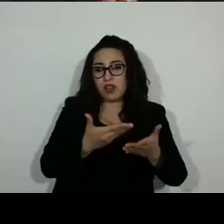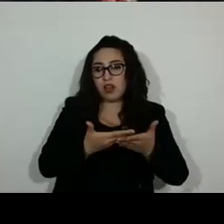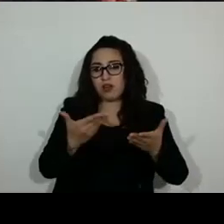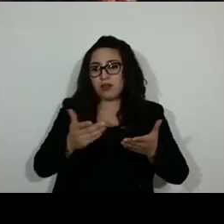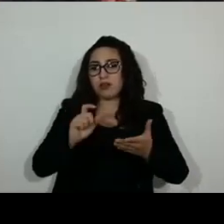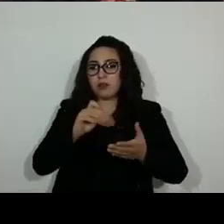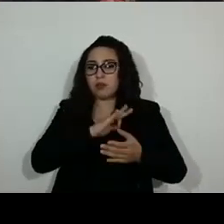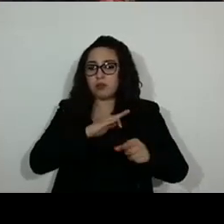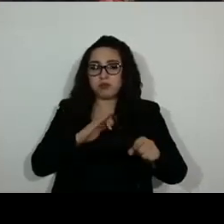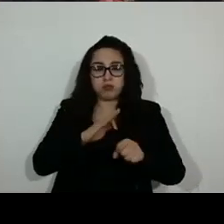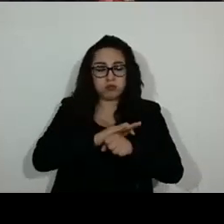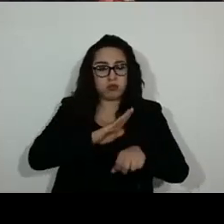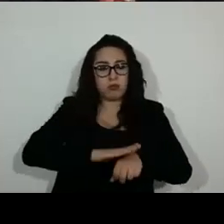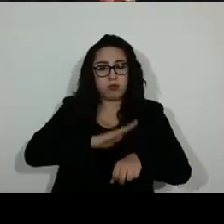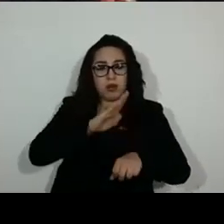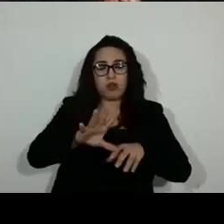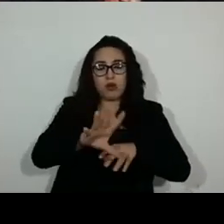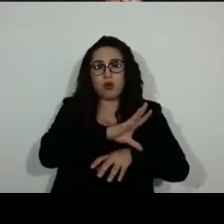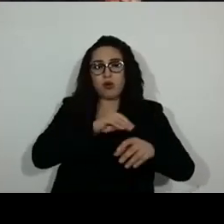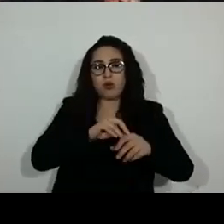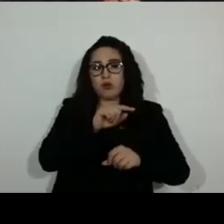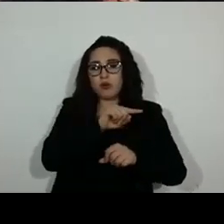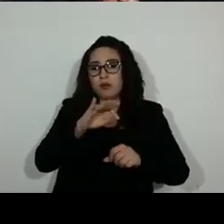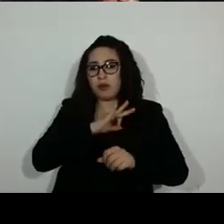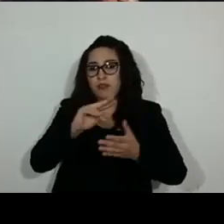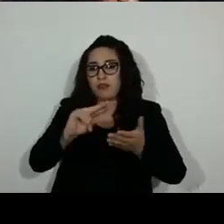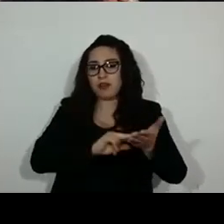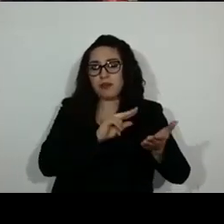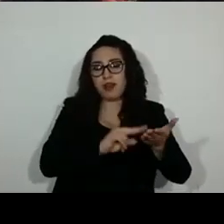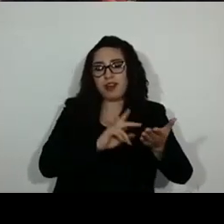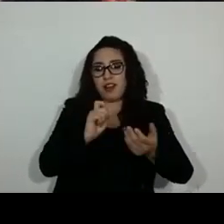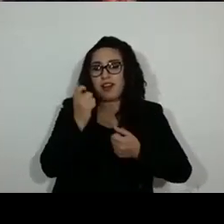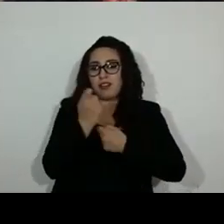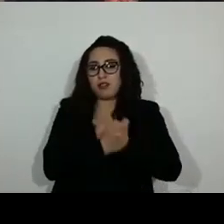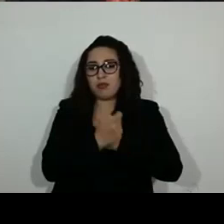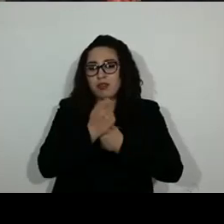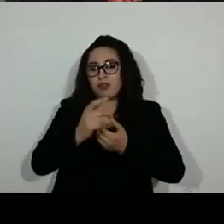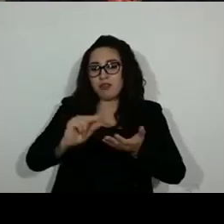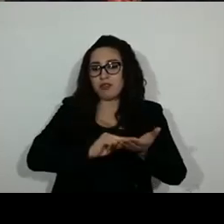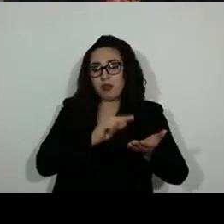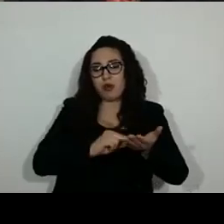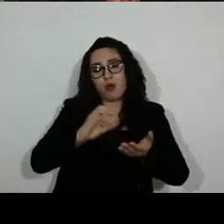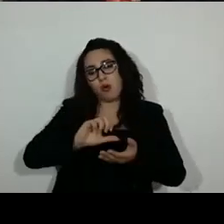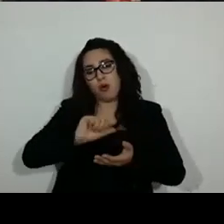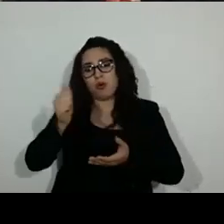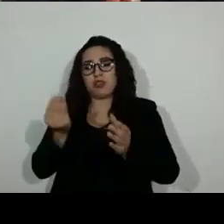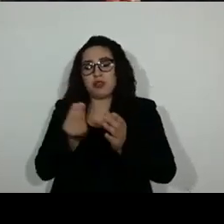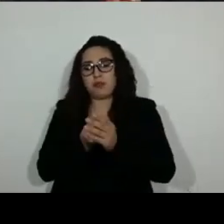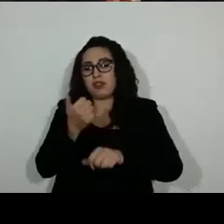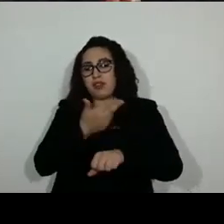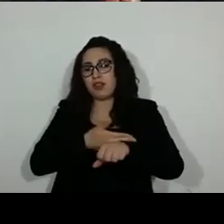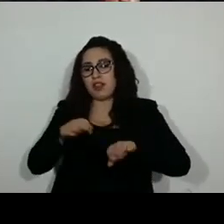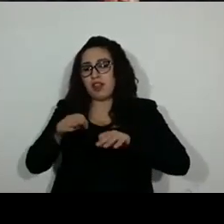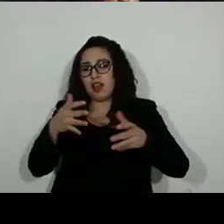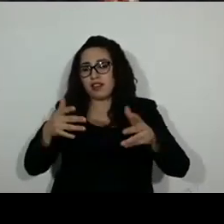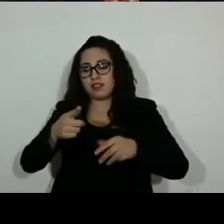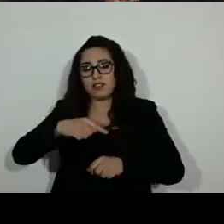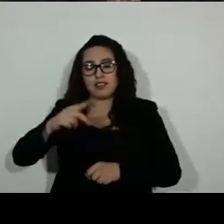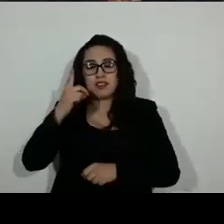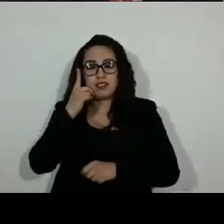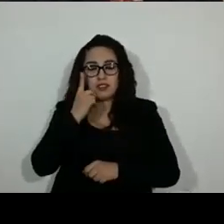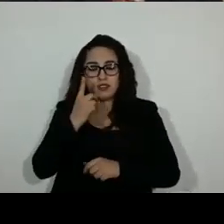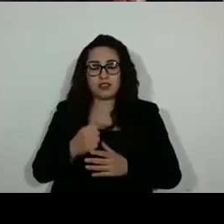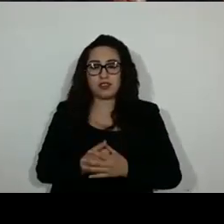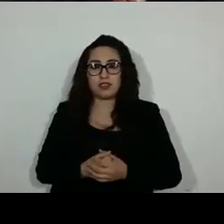la suscripción electrónica de los dictámenes, entre otros avances legislativos. Adicionalmente, se considera la